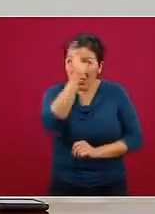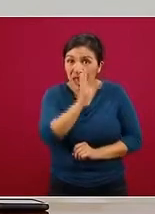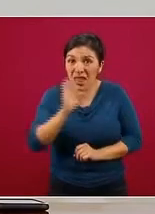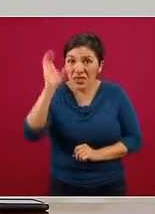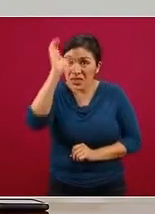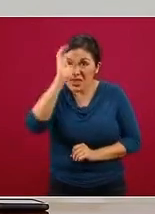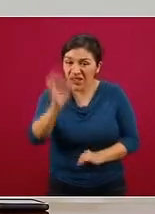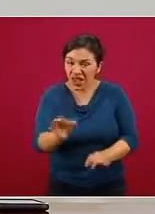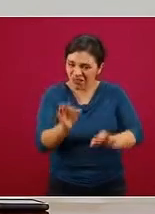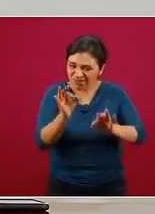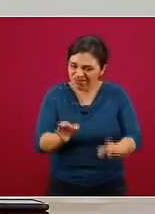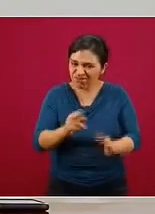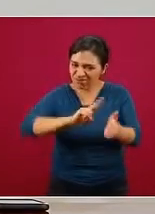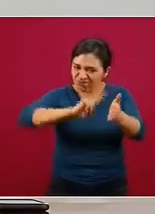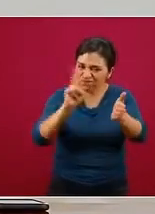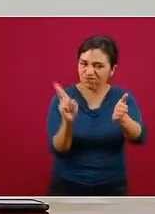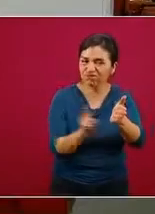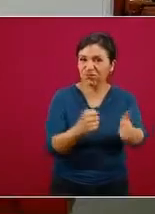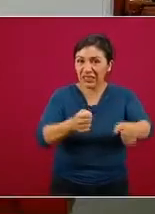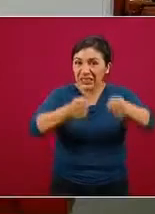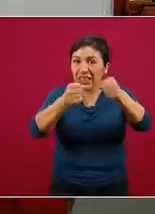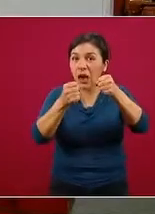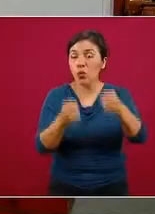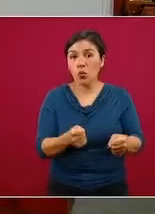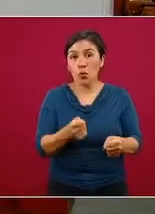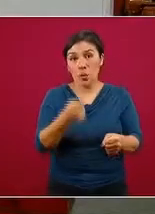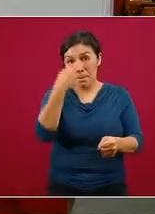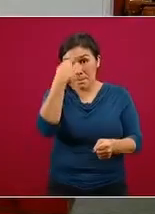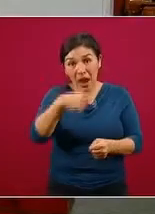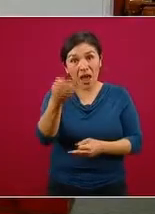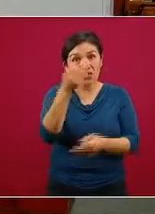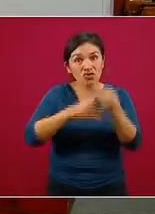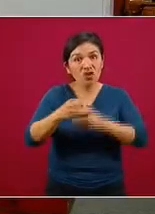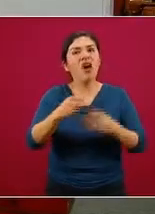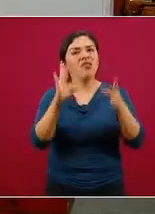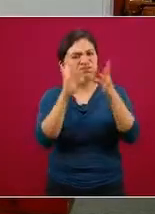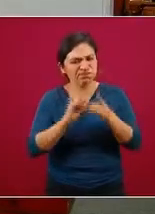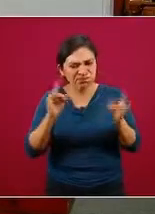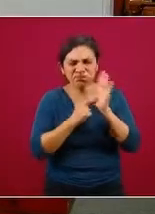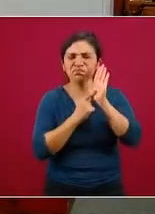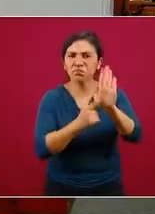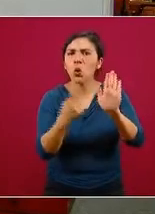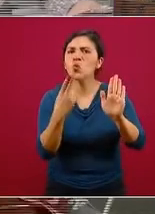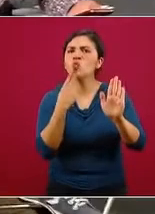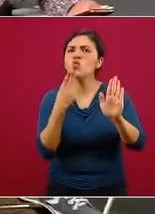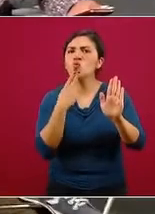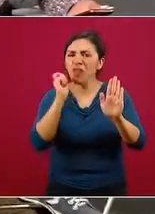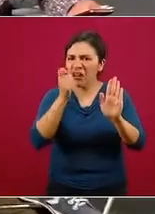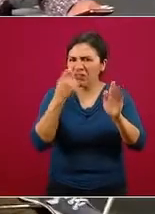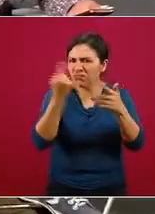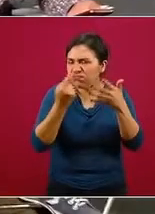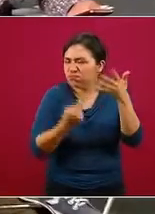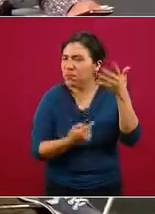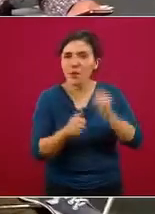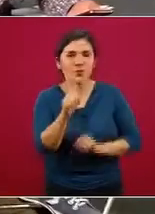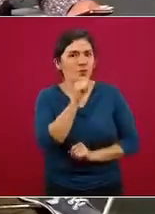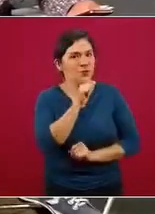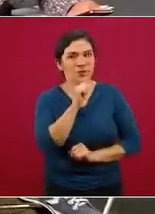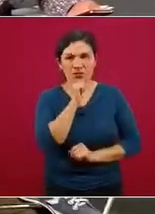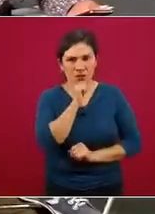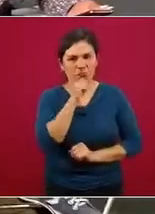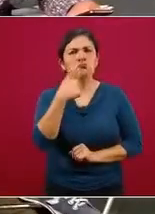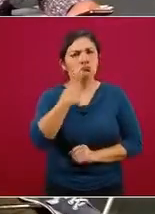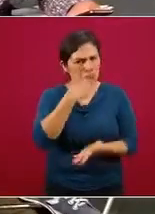consistente que permita justificar su uso en la práctica clínica. Hemos